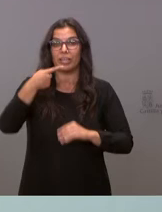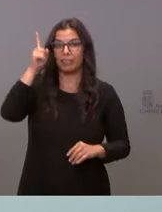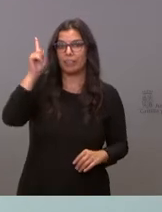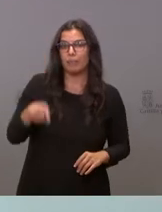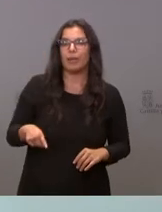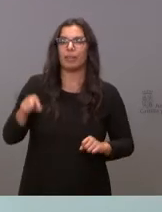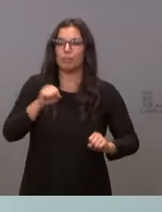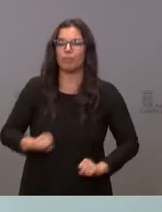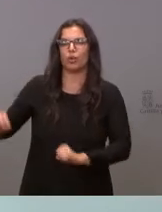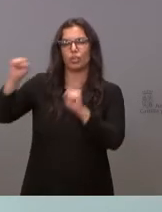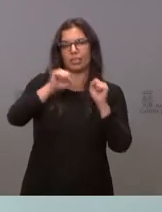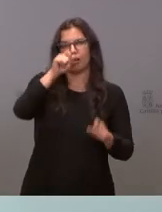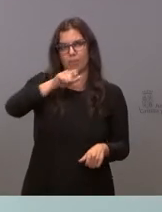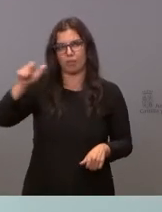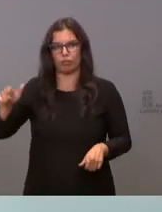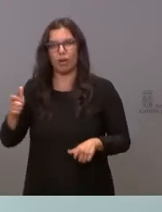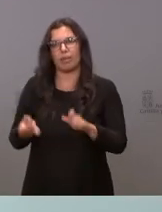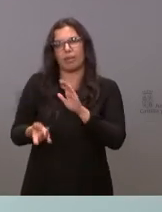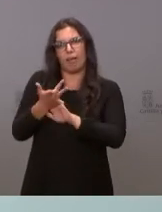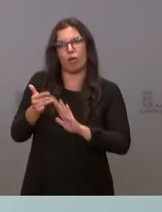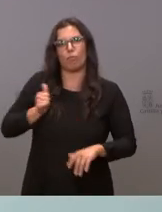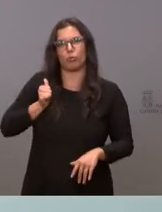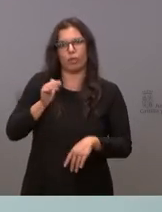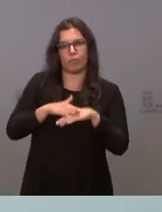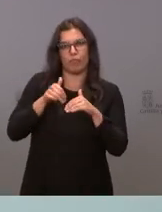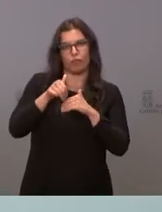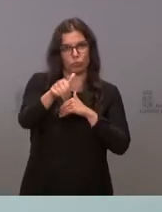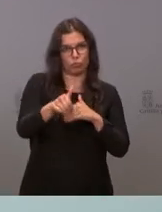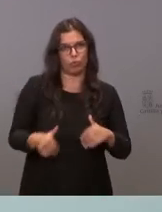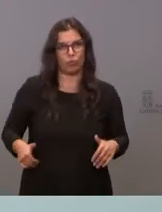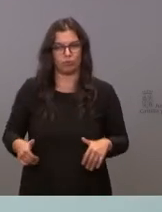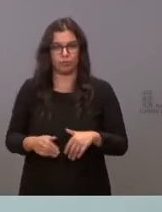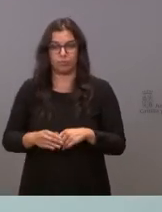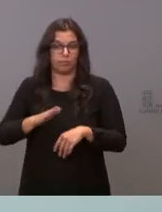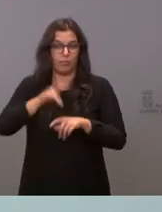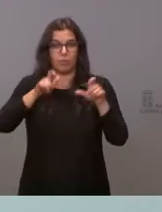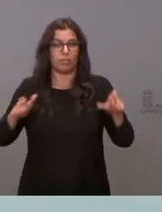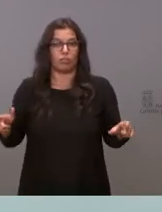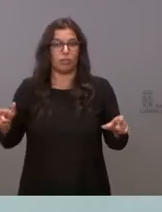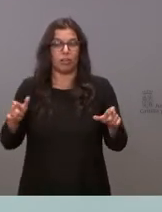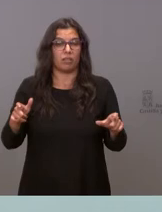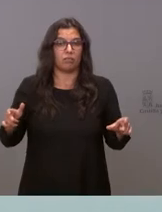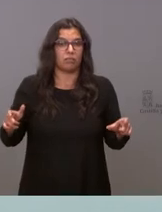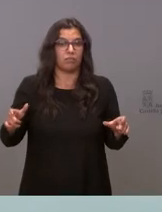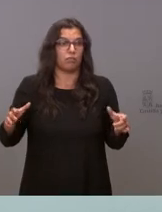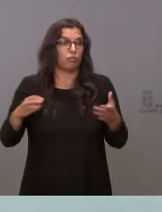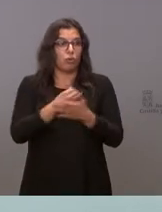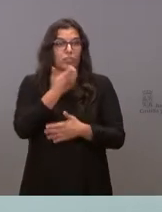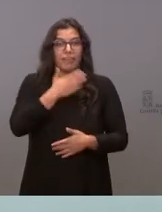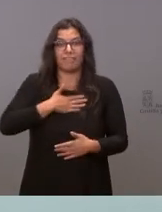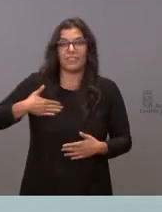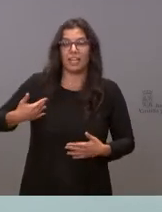de proteger a las personas y generar oportunidades de futuro para todos aquellos que quieran